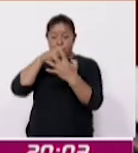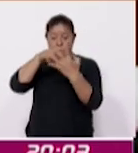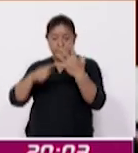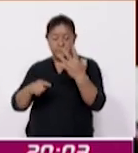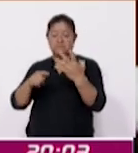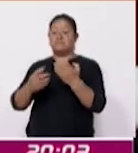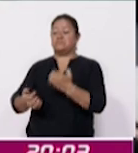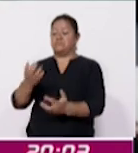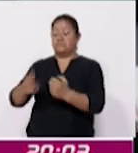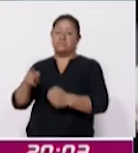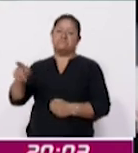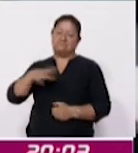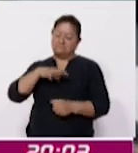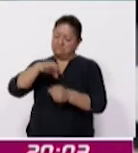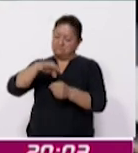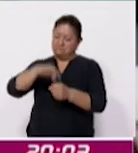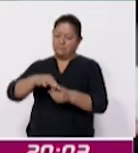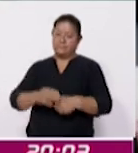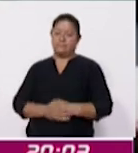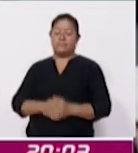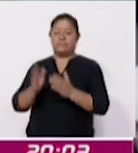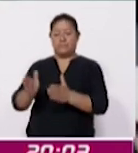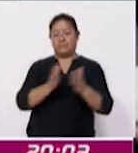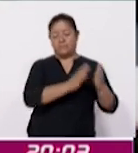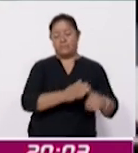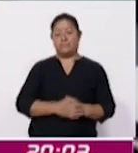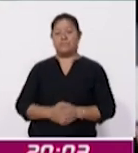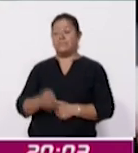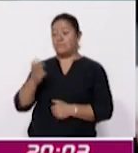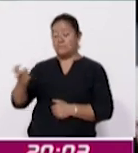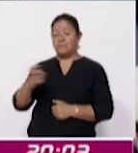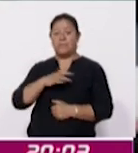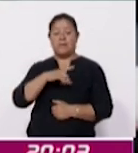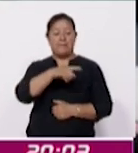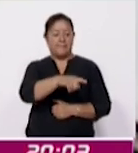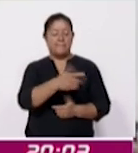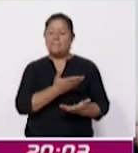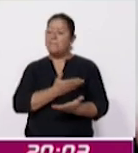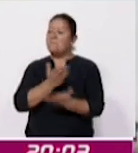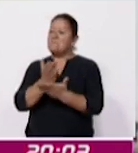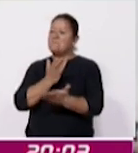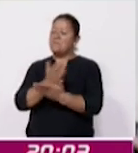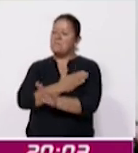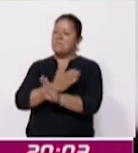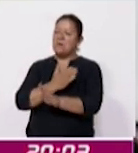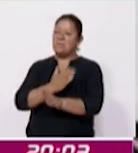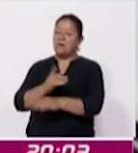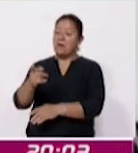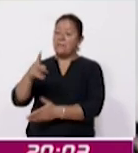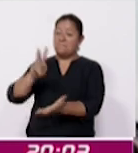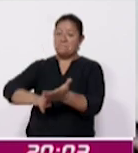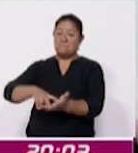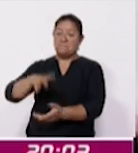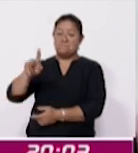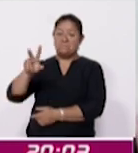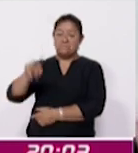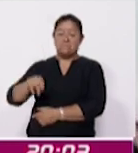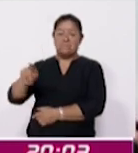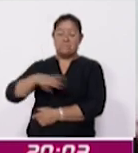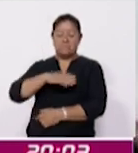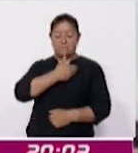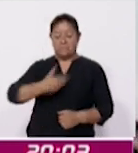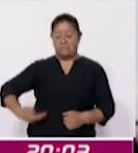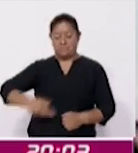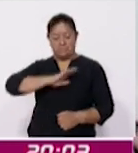lo que habrá comicios extraordinarios. Por otra parte, el órgano electoral desechó la impugnación promovida en contra de la validez de la elección de la